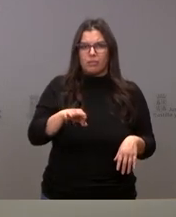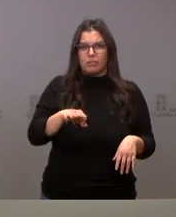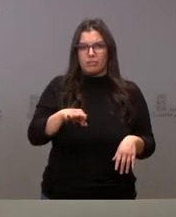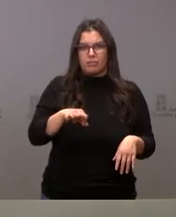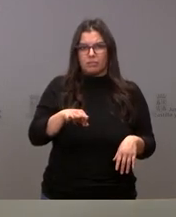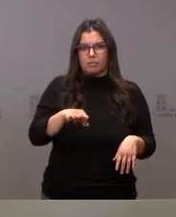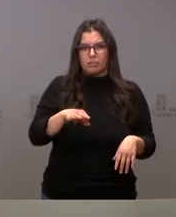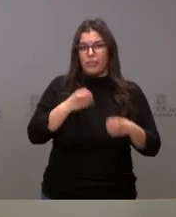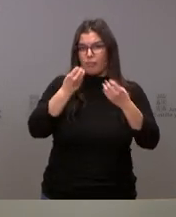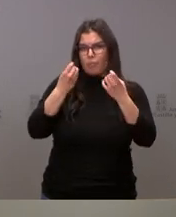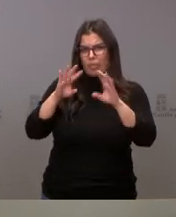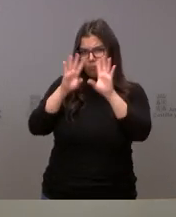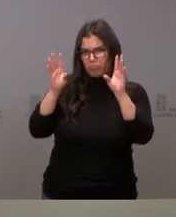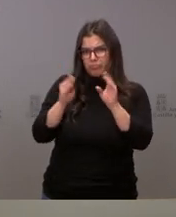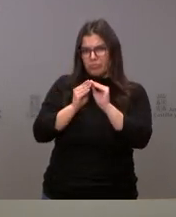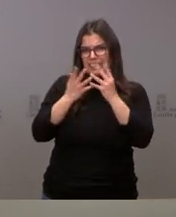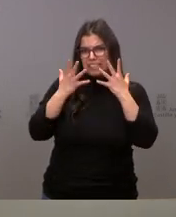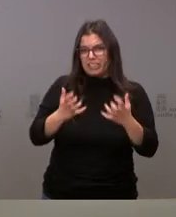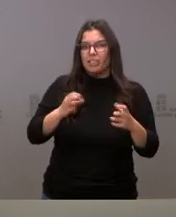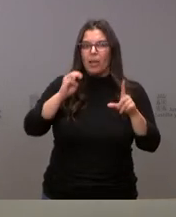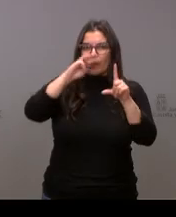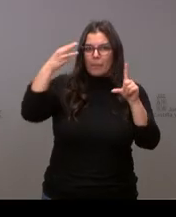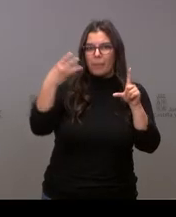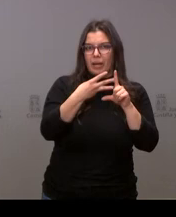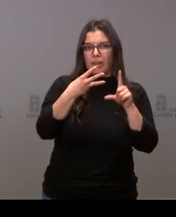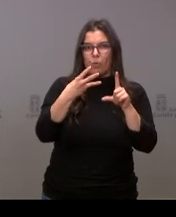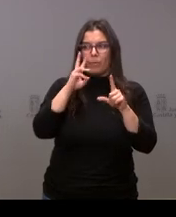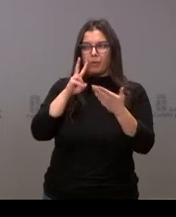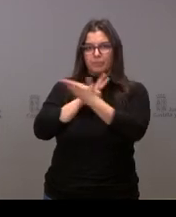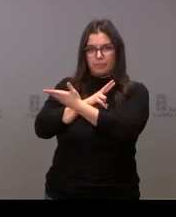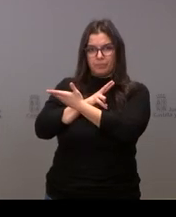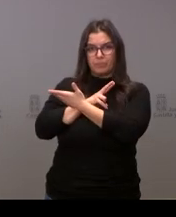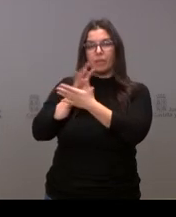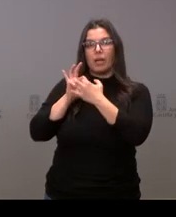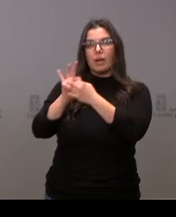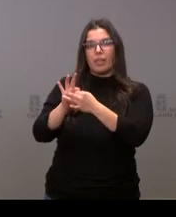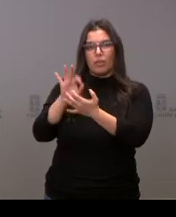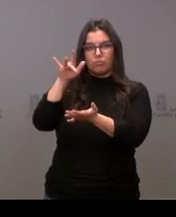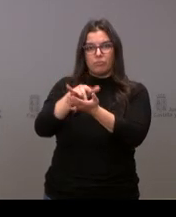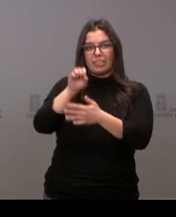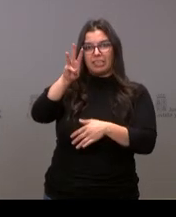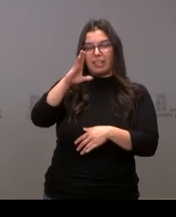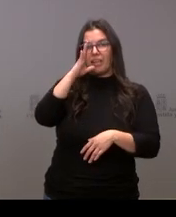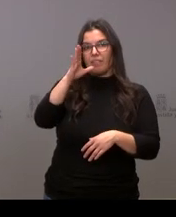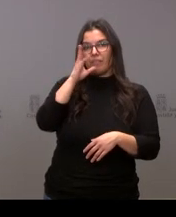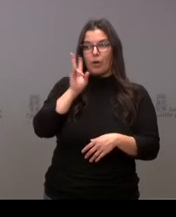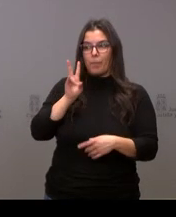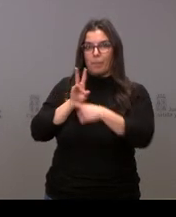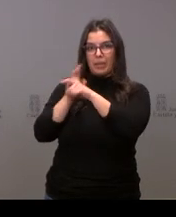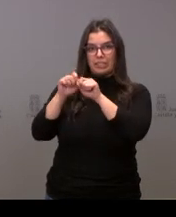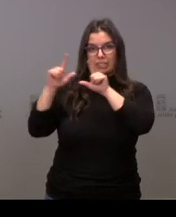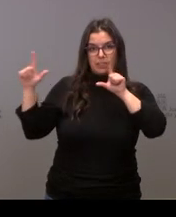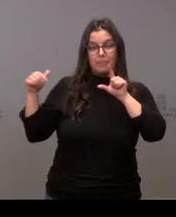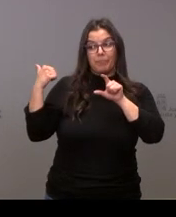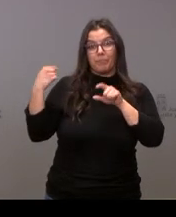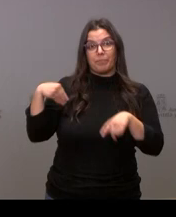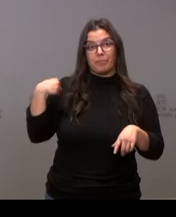mucha otra información, está publicada en la página web en relación con las elecciones del 13 de febrero que tengo aquí a mi espalda y